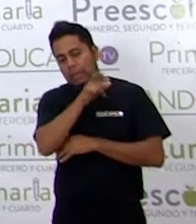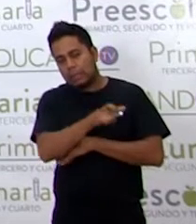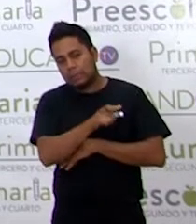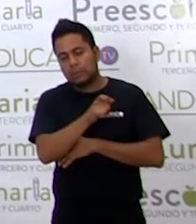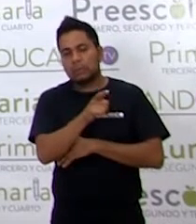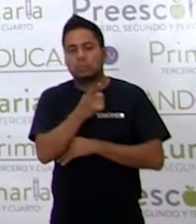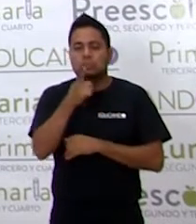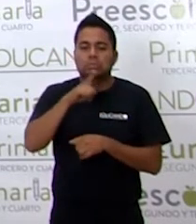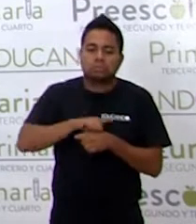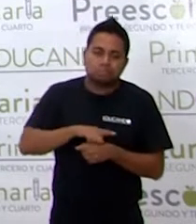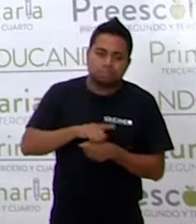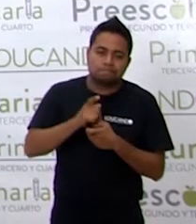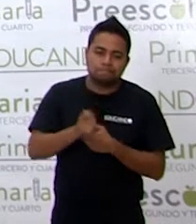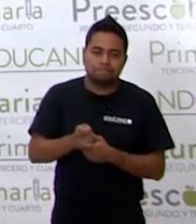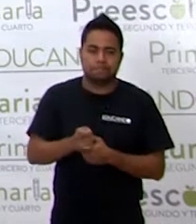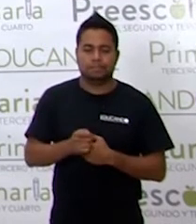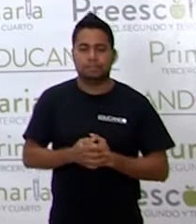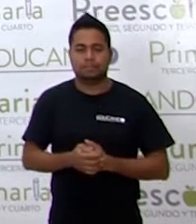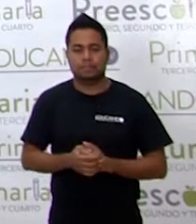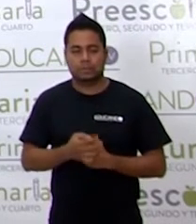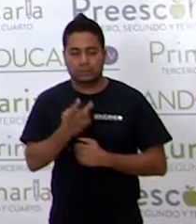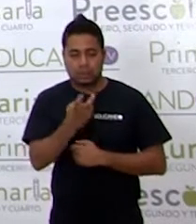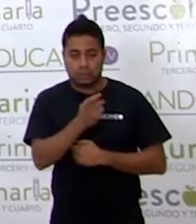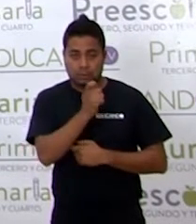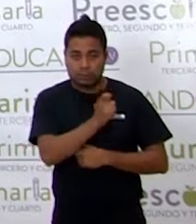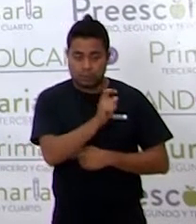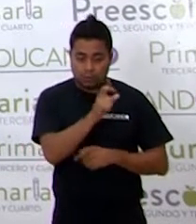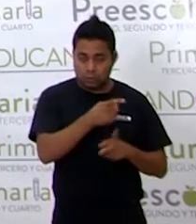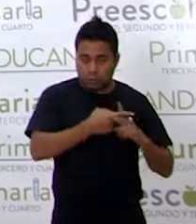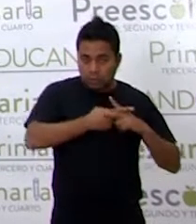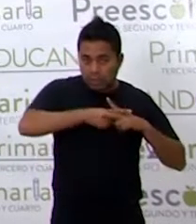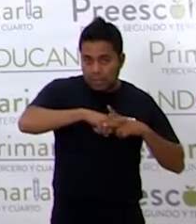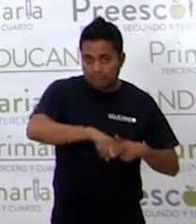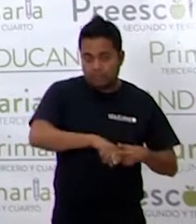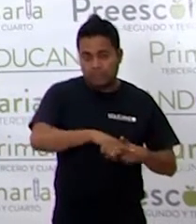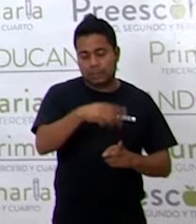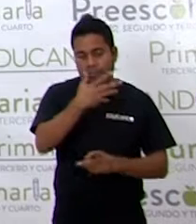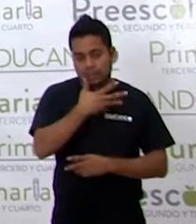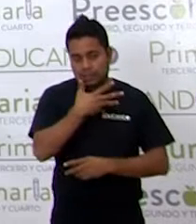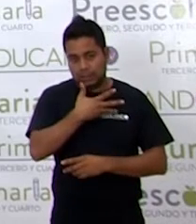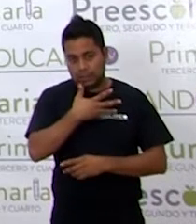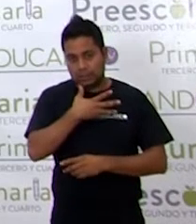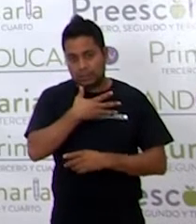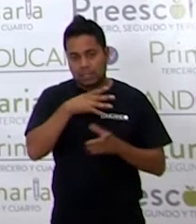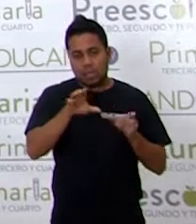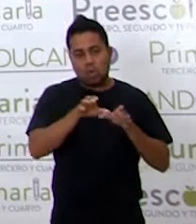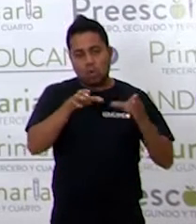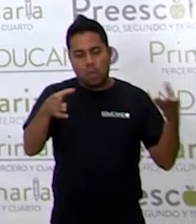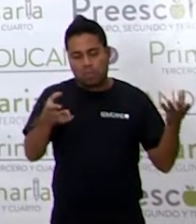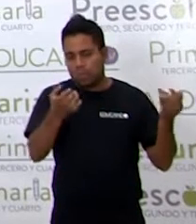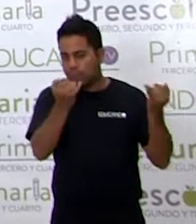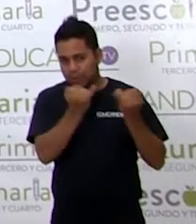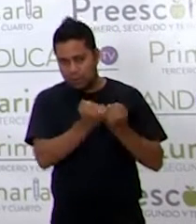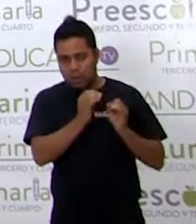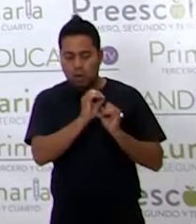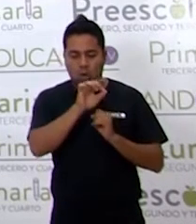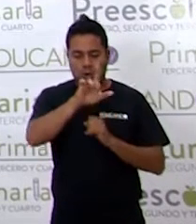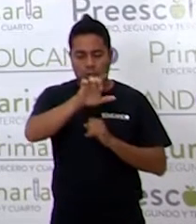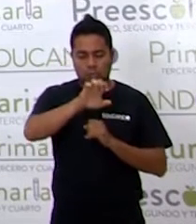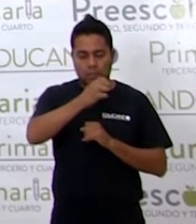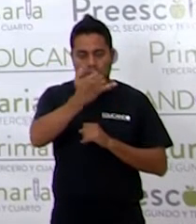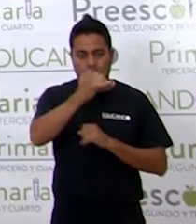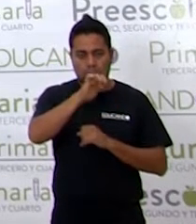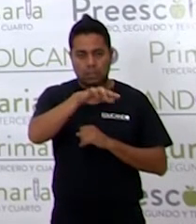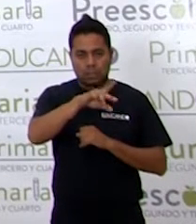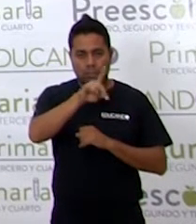Érase una vez. Que son Con las que se inician los cuentos o las leyendas. Que